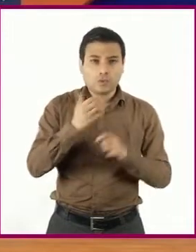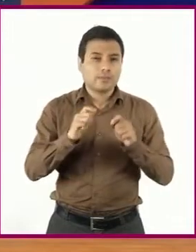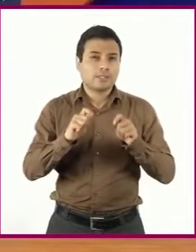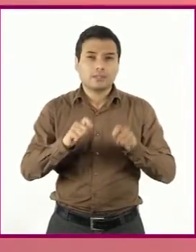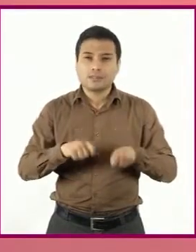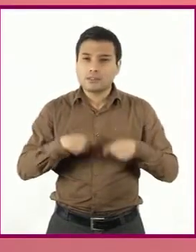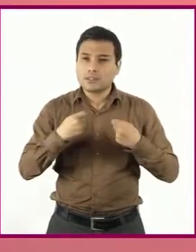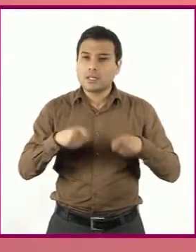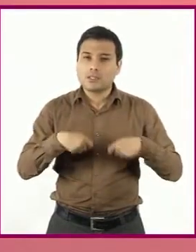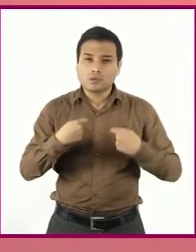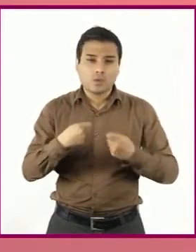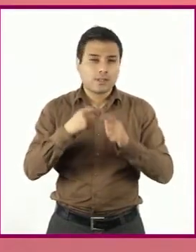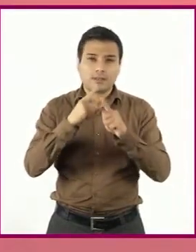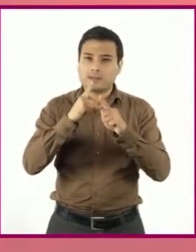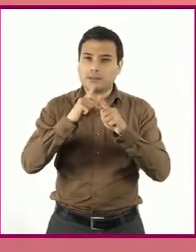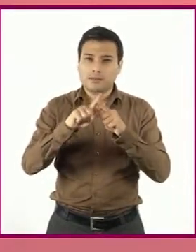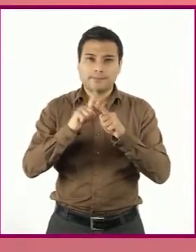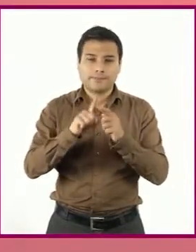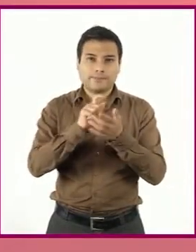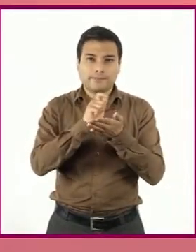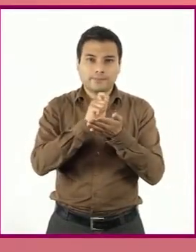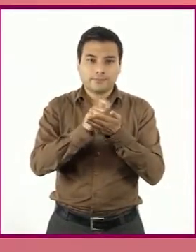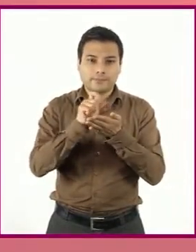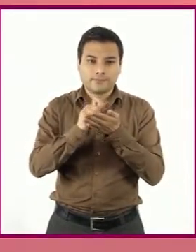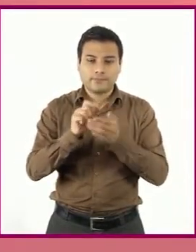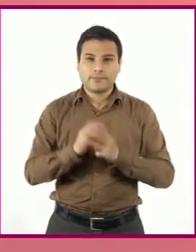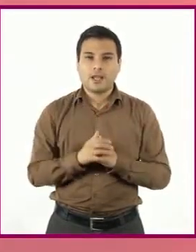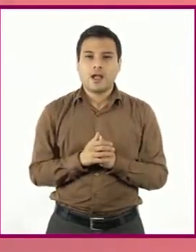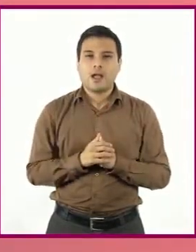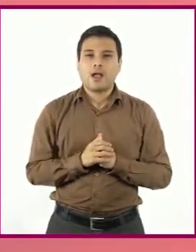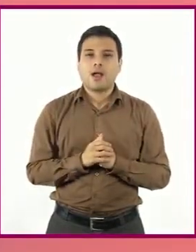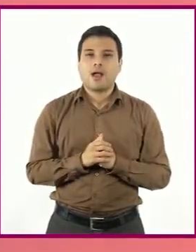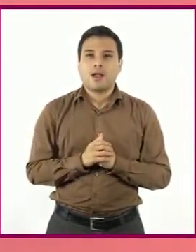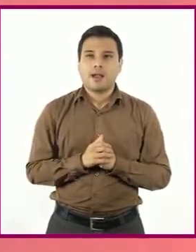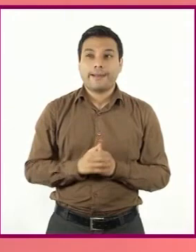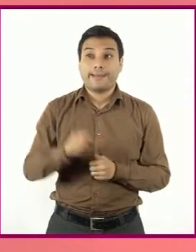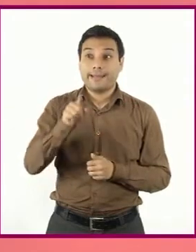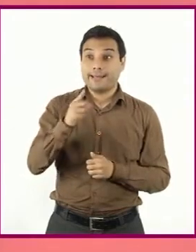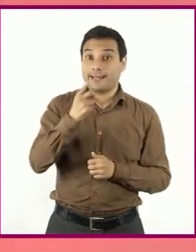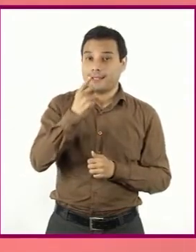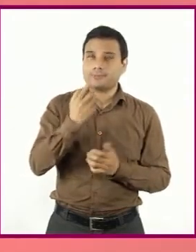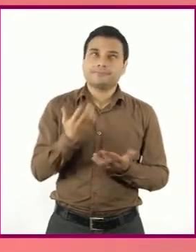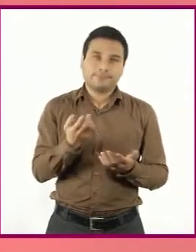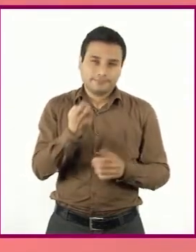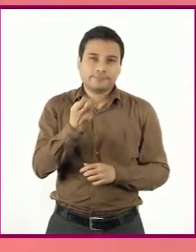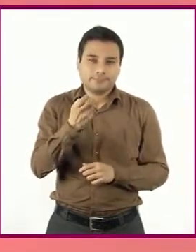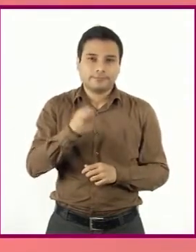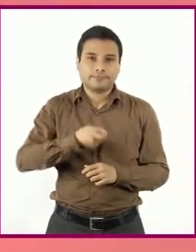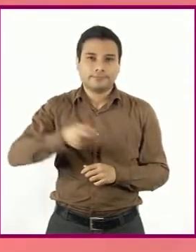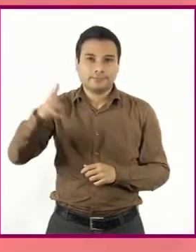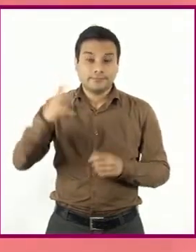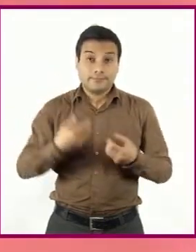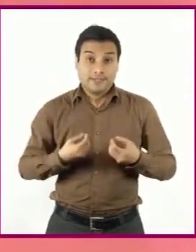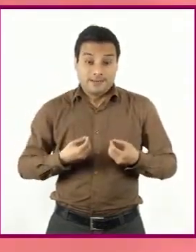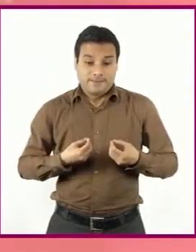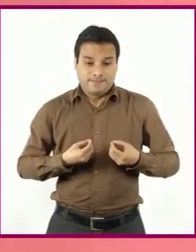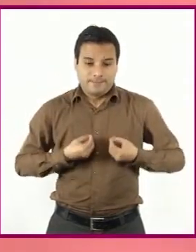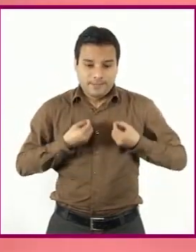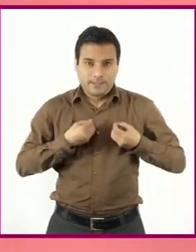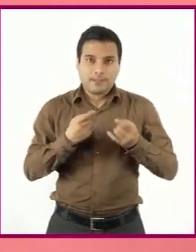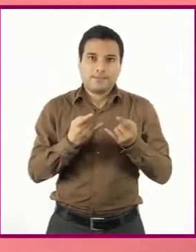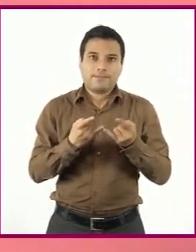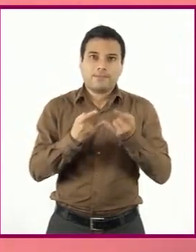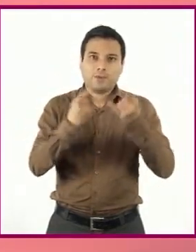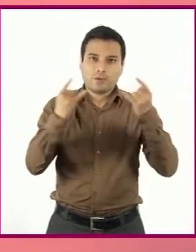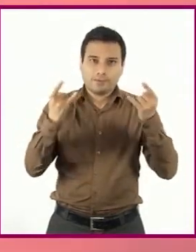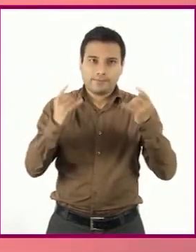etc. Me imagino, profesora, que por eso dice que es autobiográfico, porque quiere decir